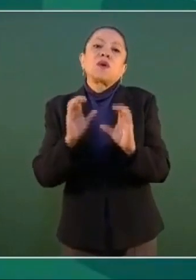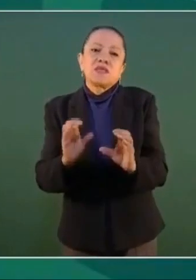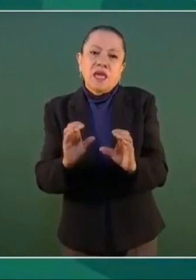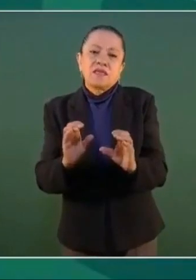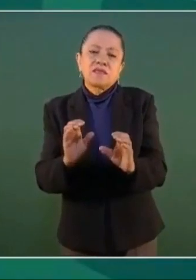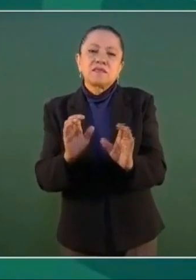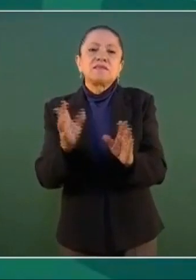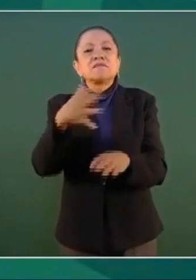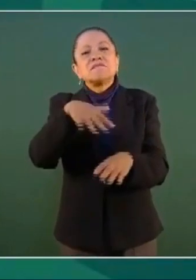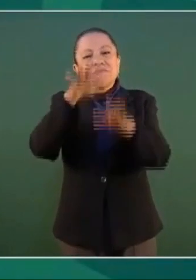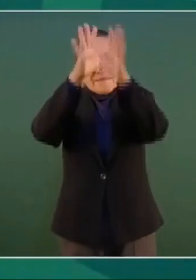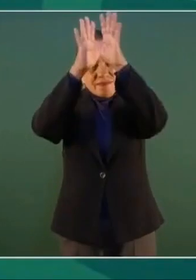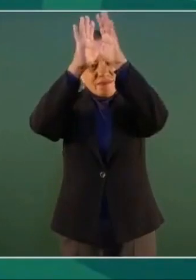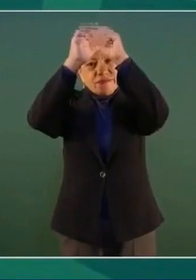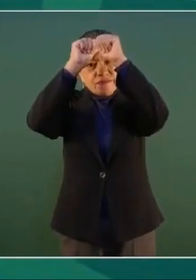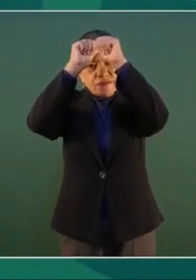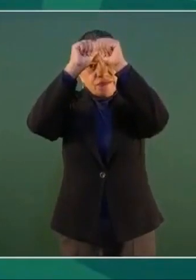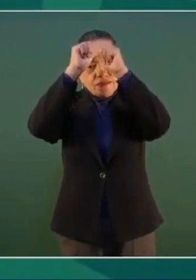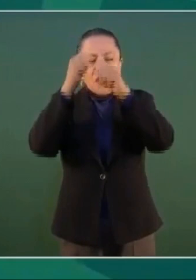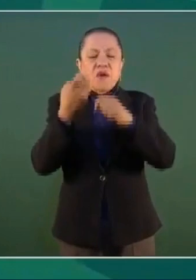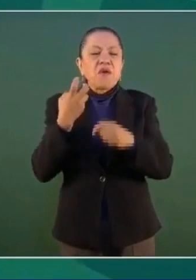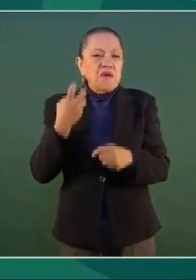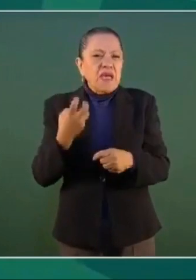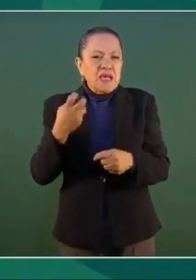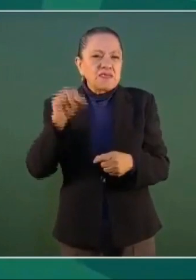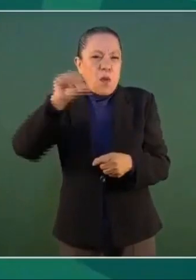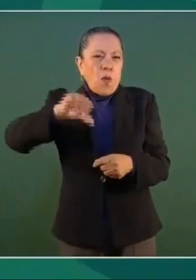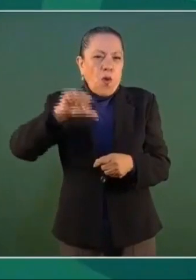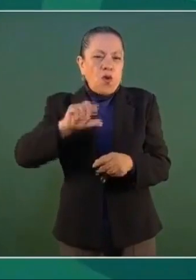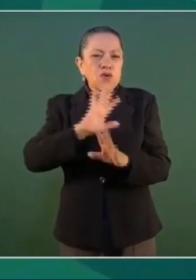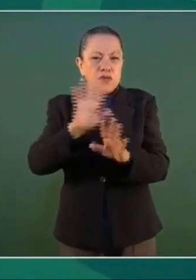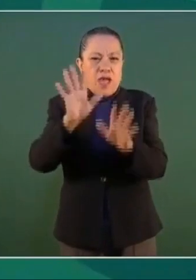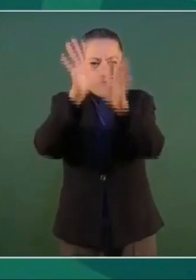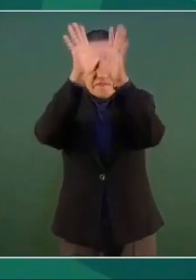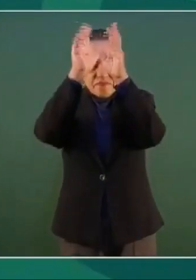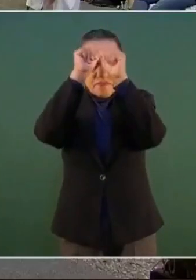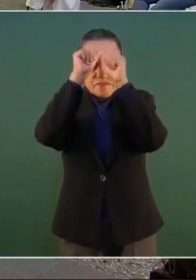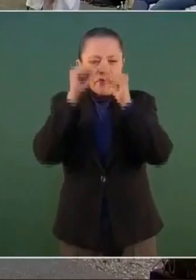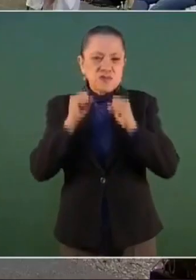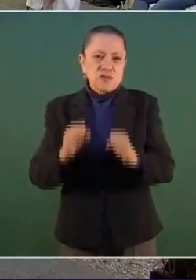acuerdo. Yo creo que este va a ser el caso, vamos a buscar el acuerdo.